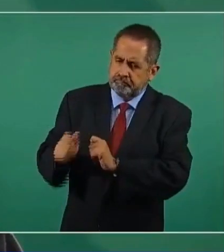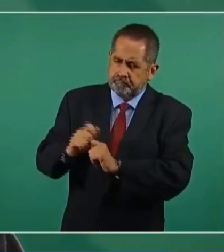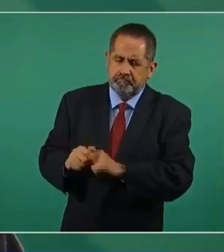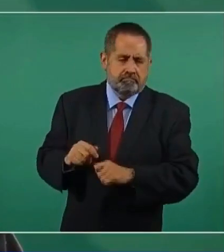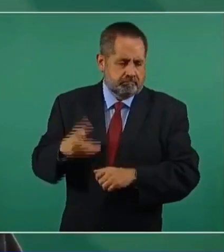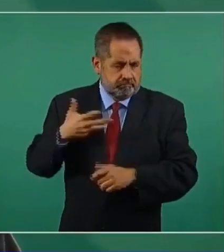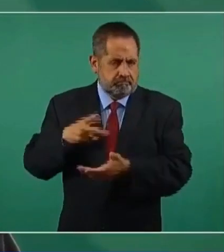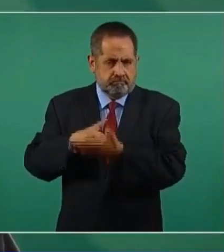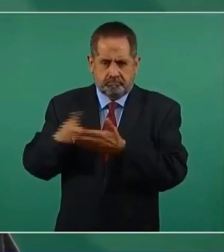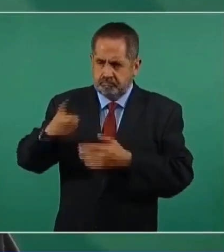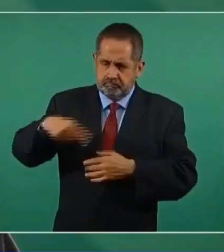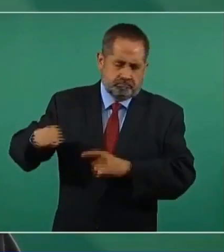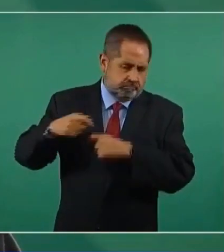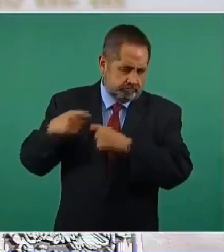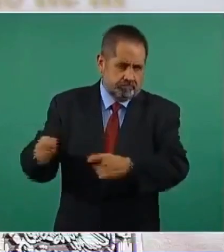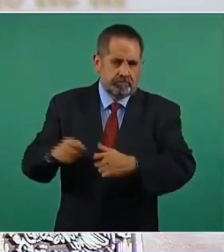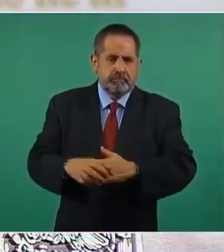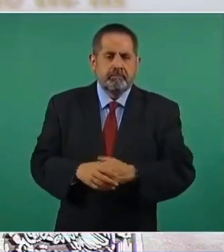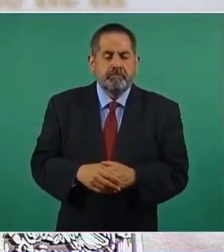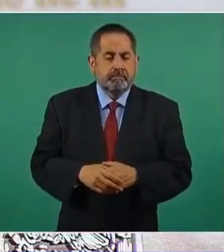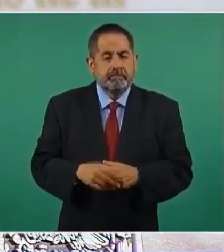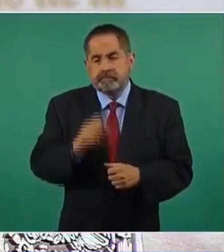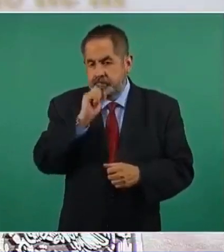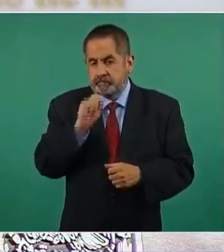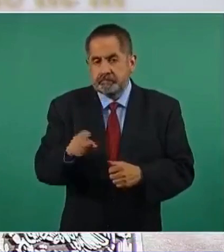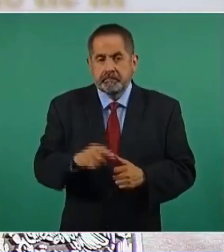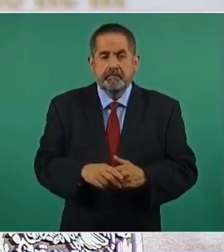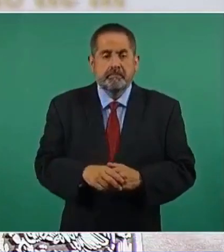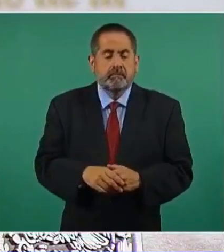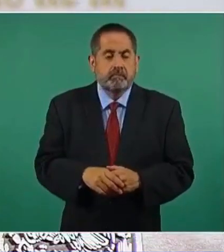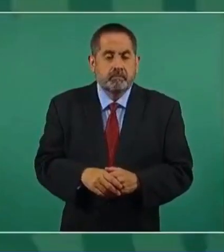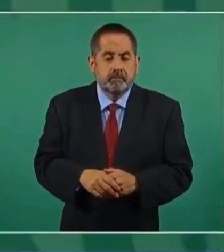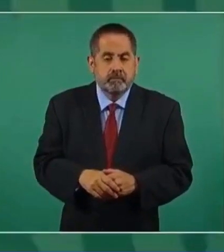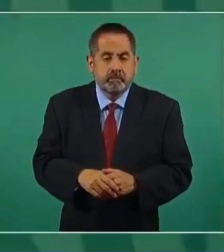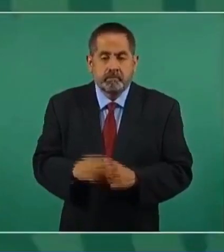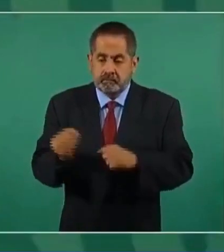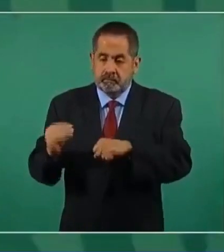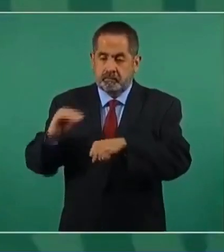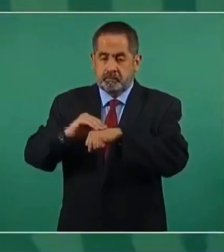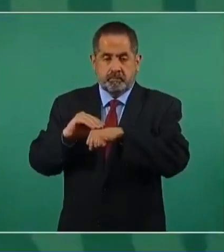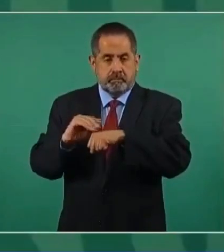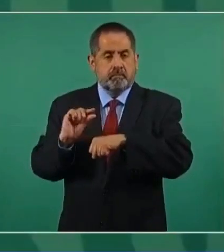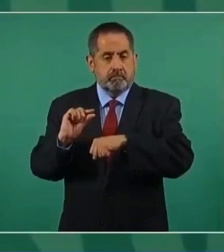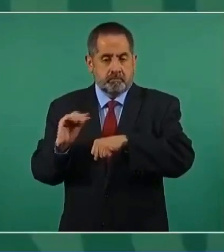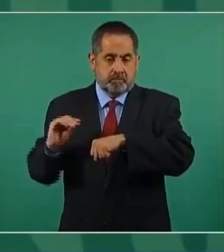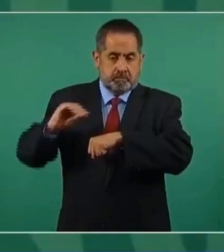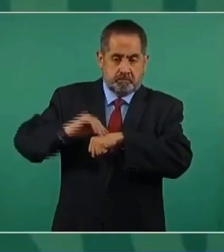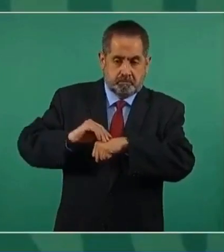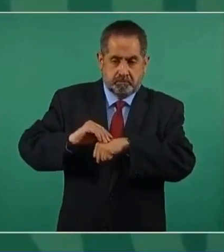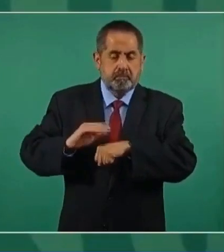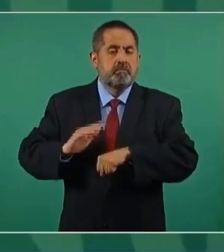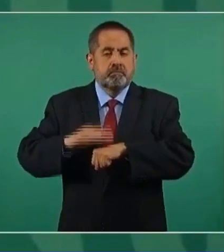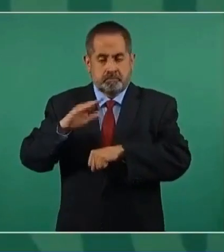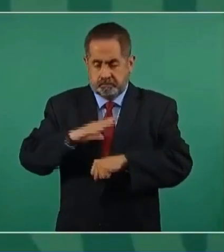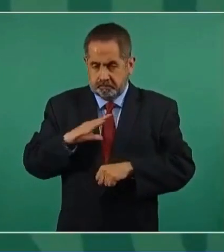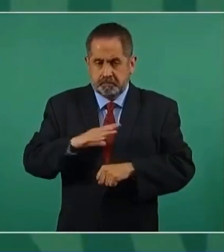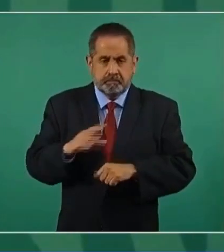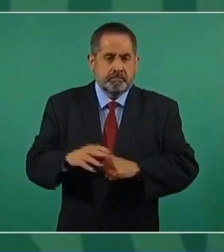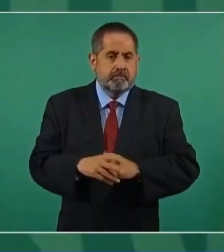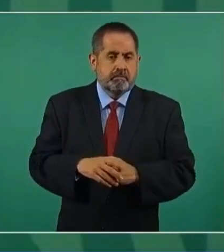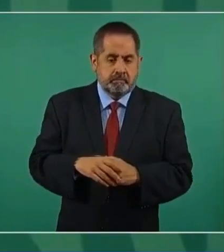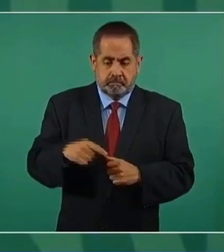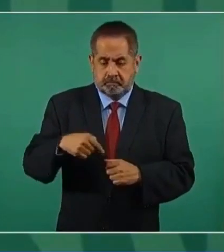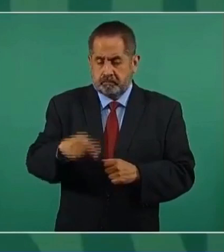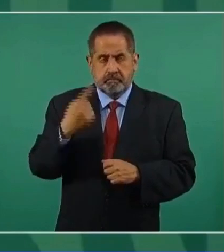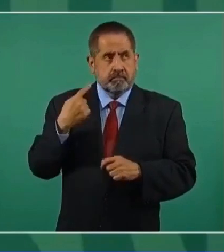corresponde. Y también ya va un aumento en